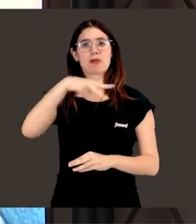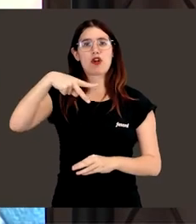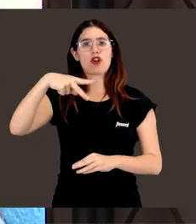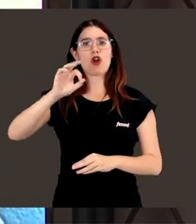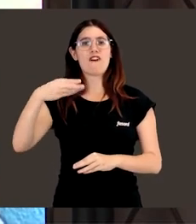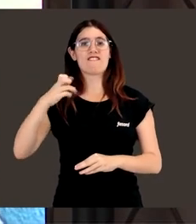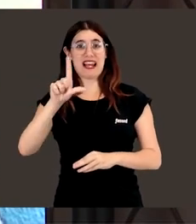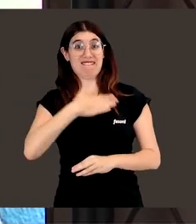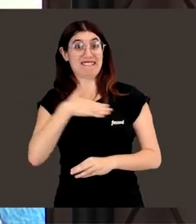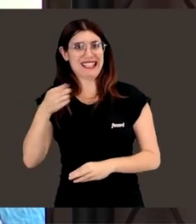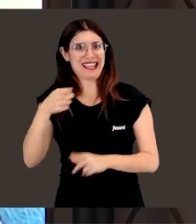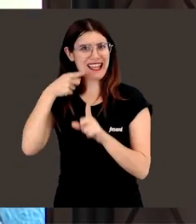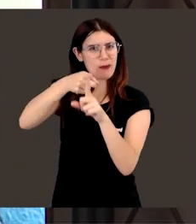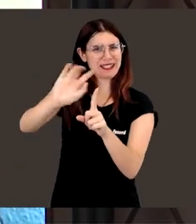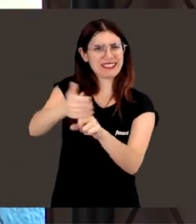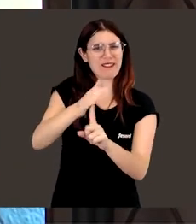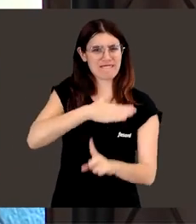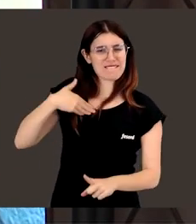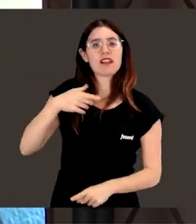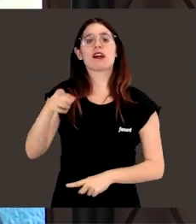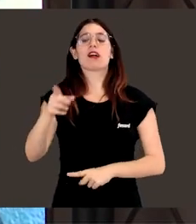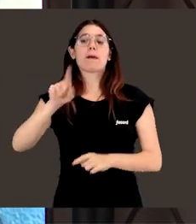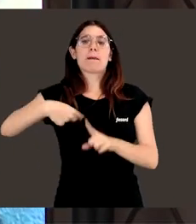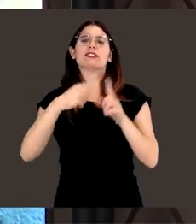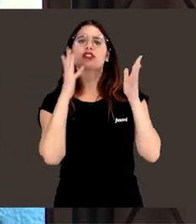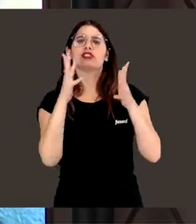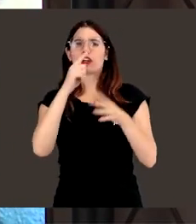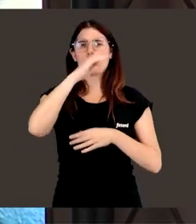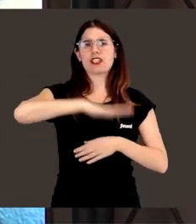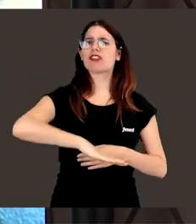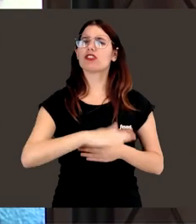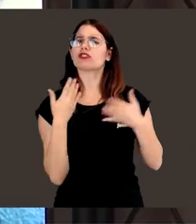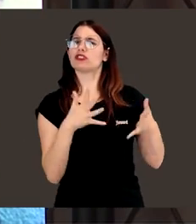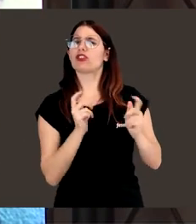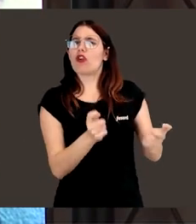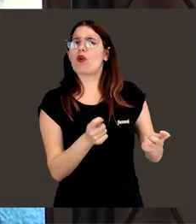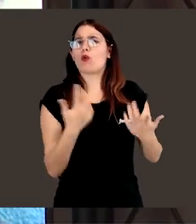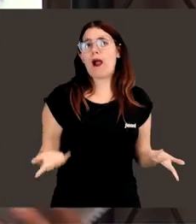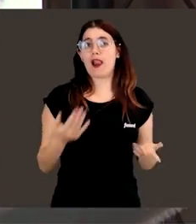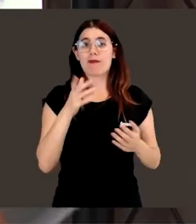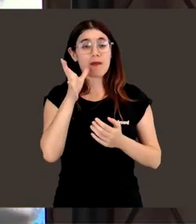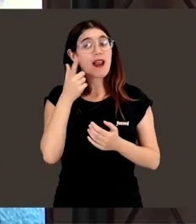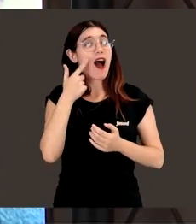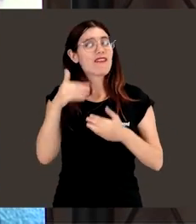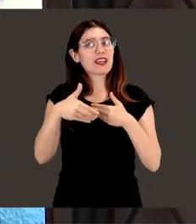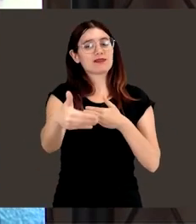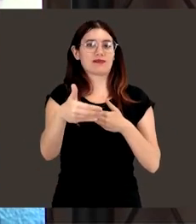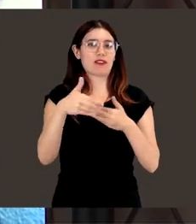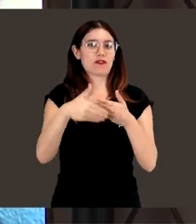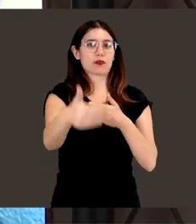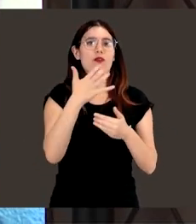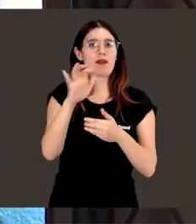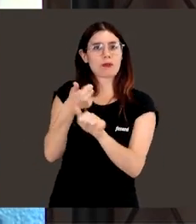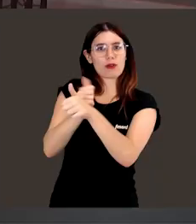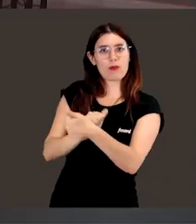los consejos que da a los y las más pequeñas para, por qué no, adentrarse y seguir su ejemplo.